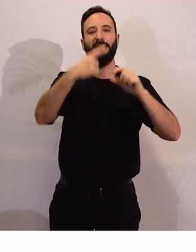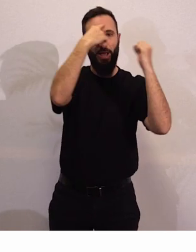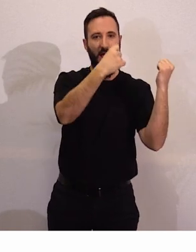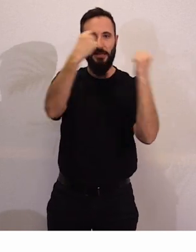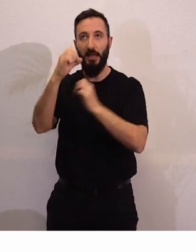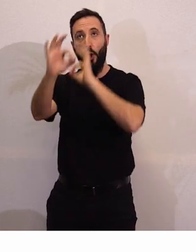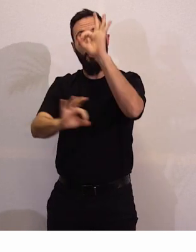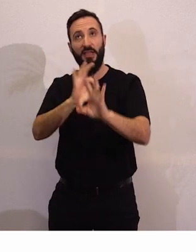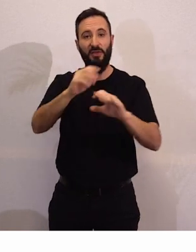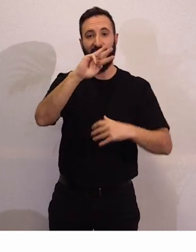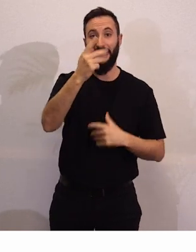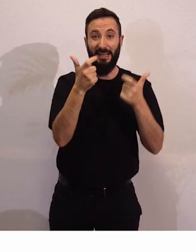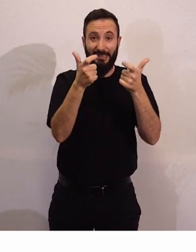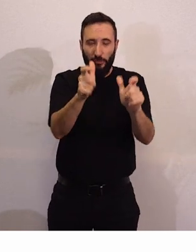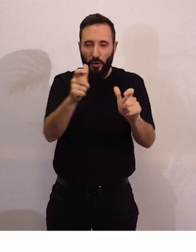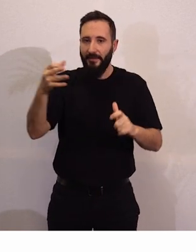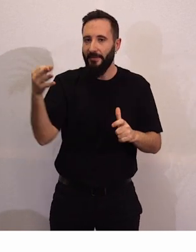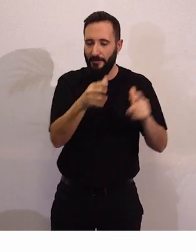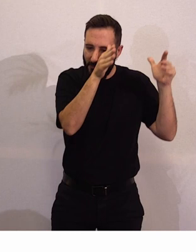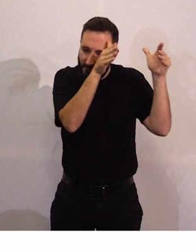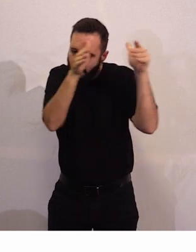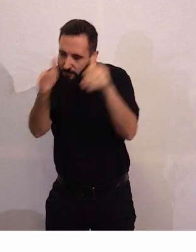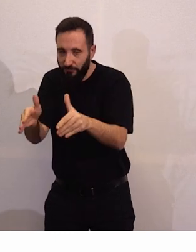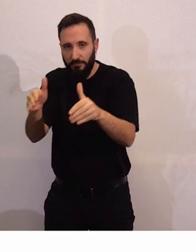hagamos más hincapié en todos estos aspectos.